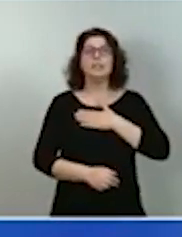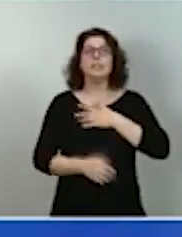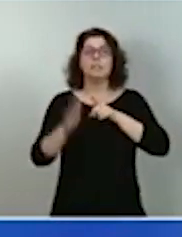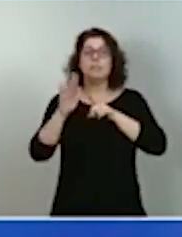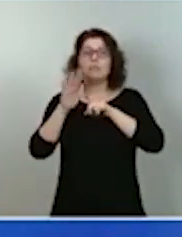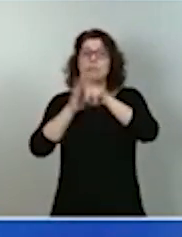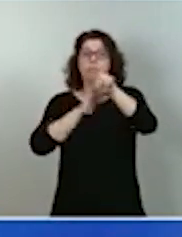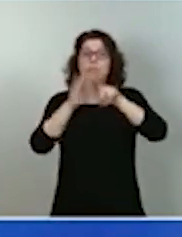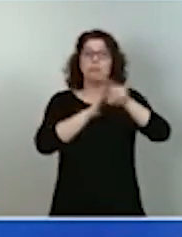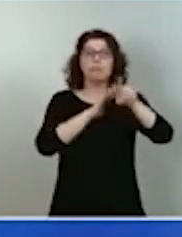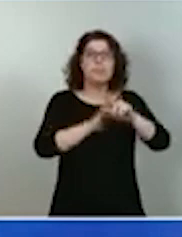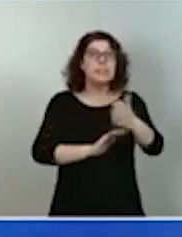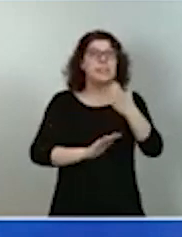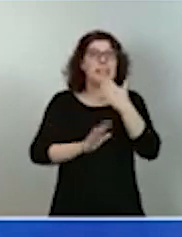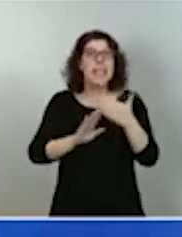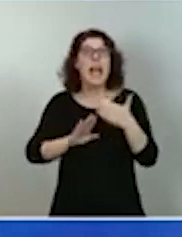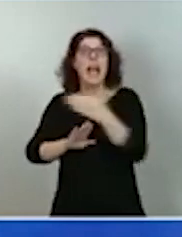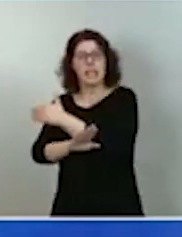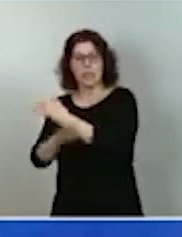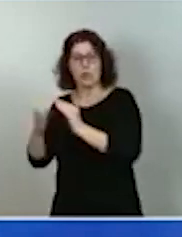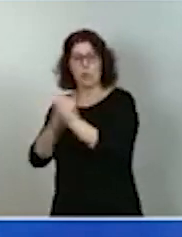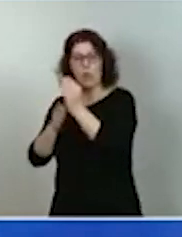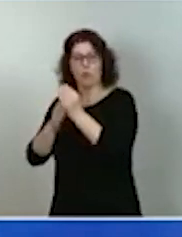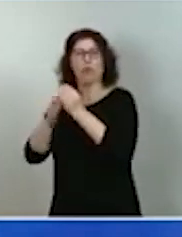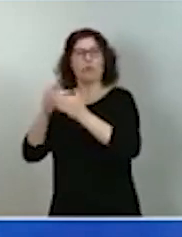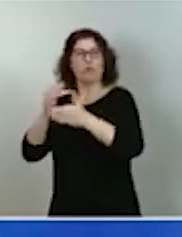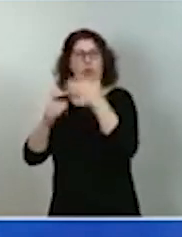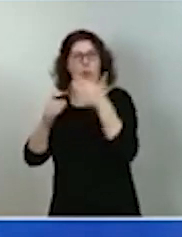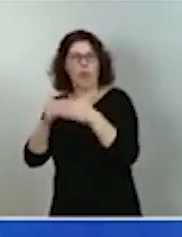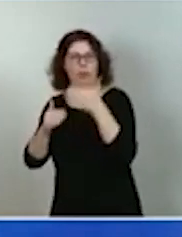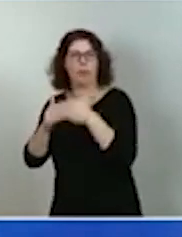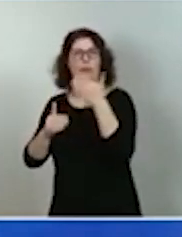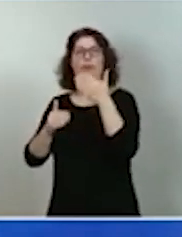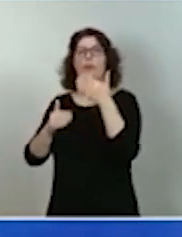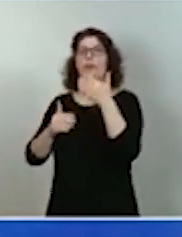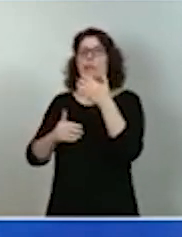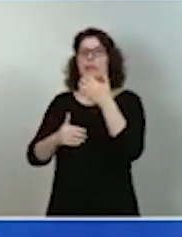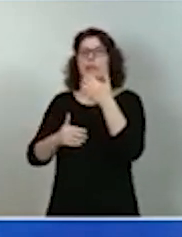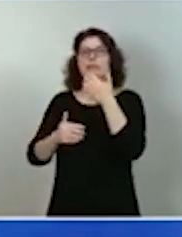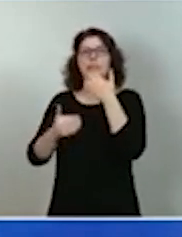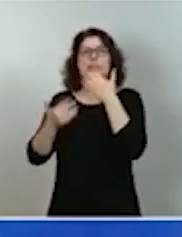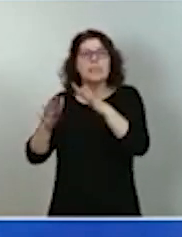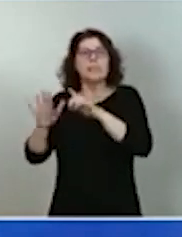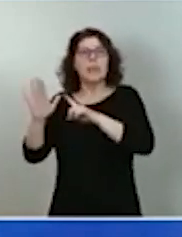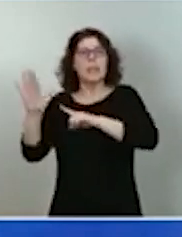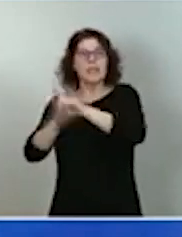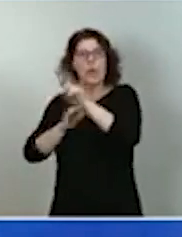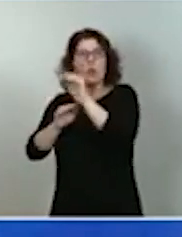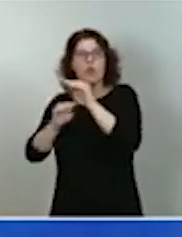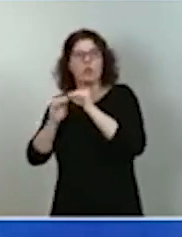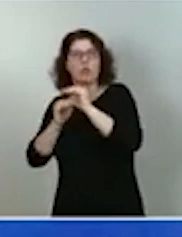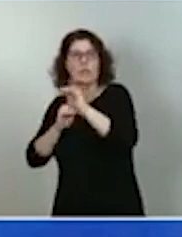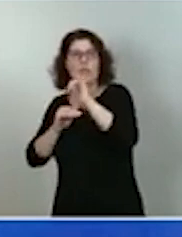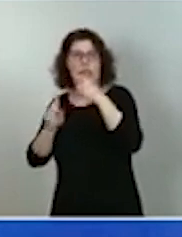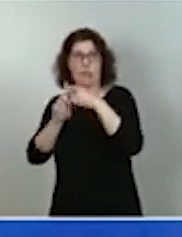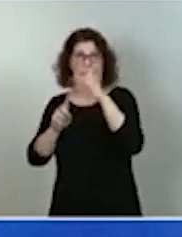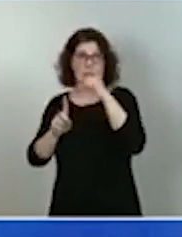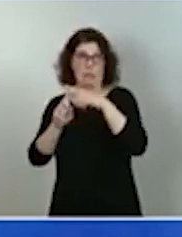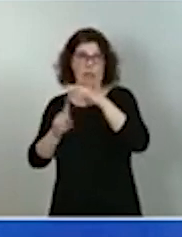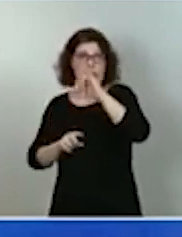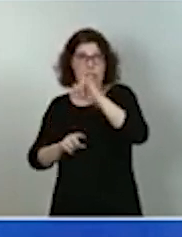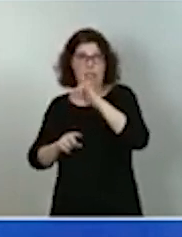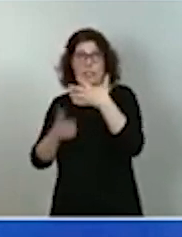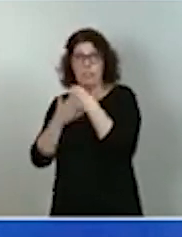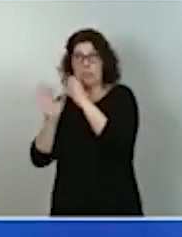productivas en términos de innovación, en términos de desarrollo sostenible, de I+, D+, I, que sean la condición de